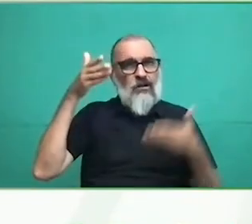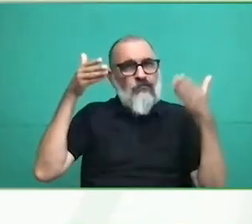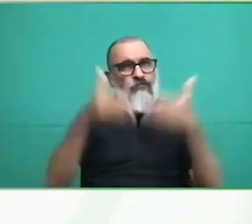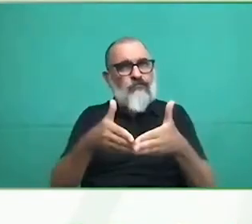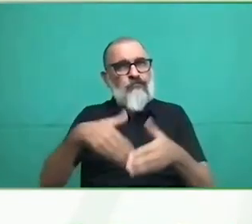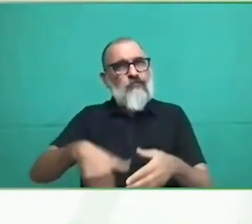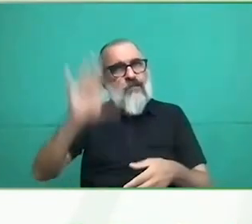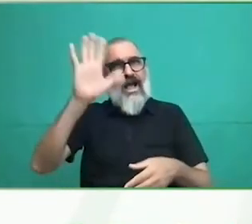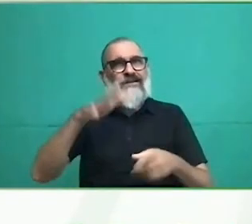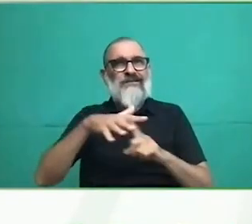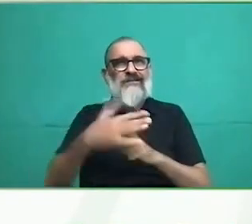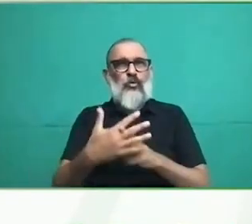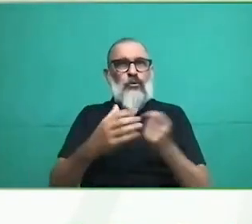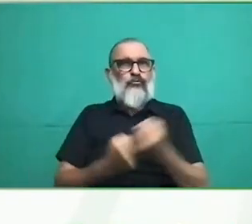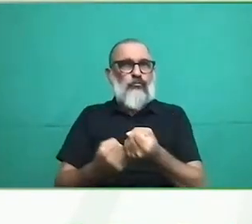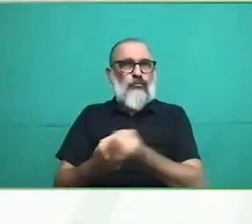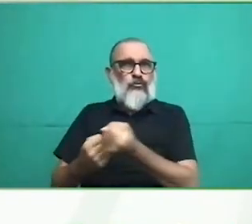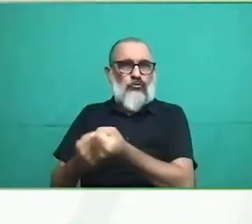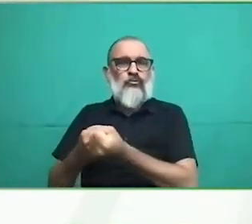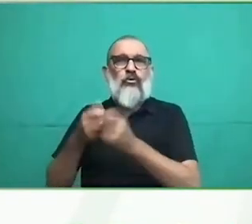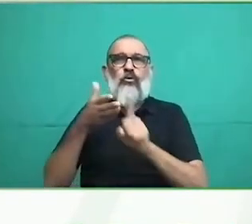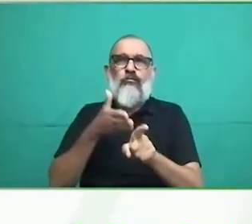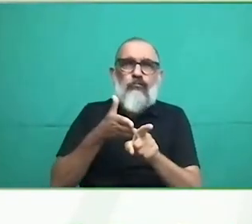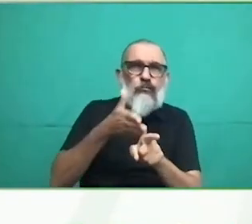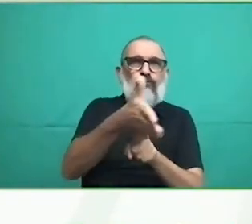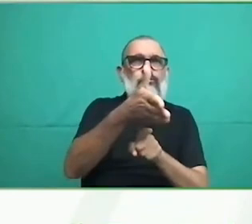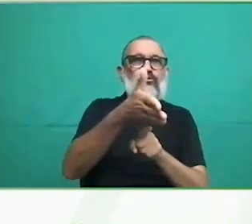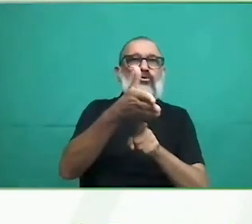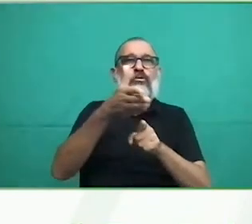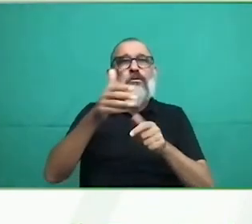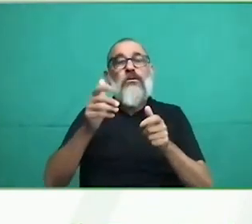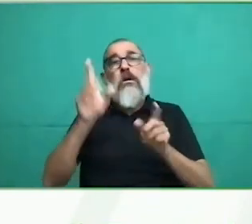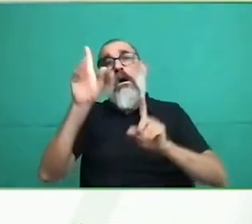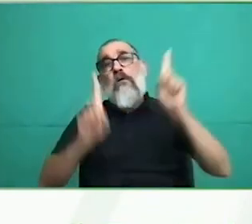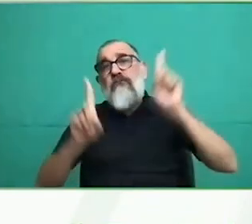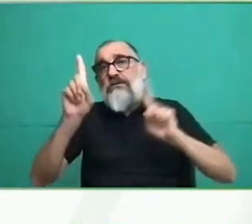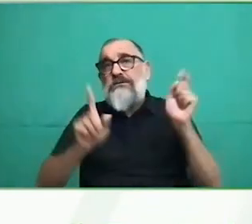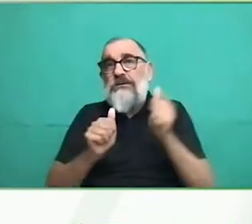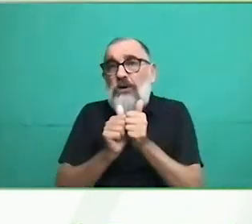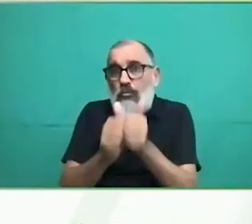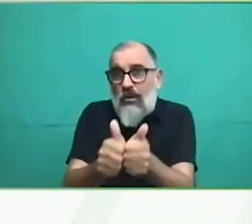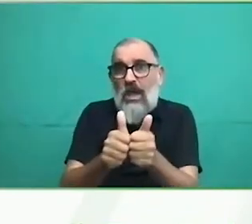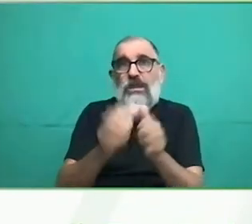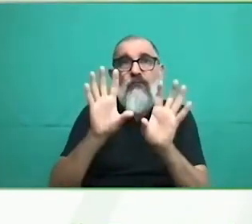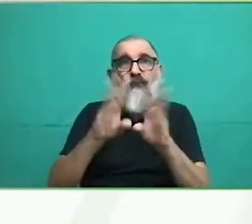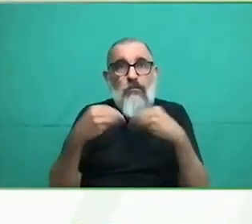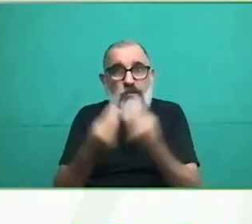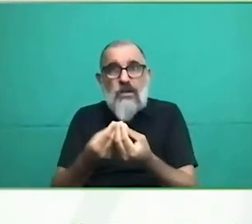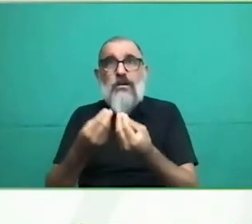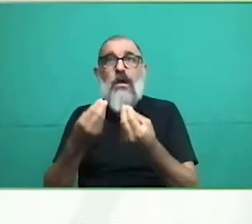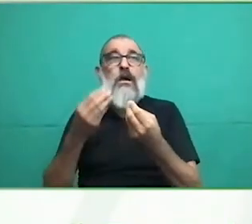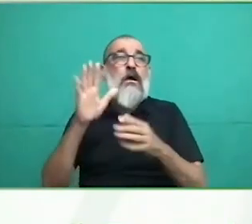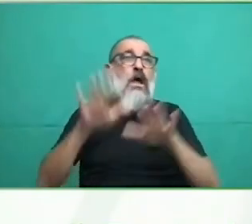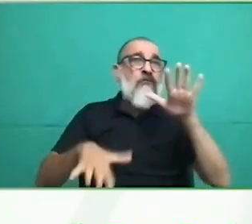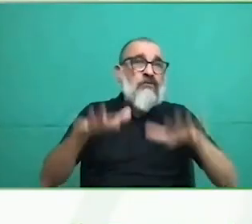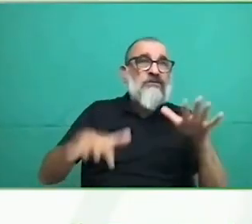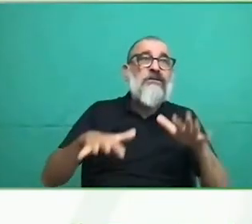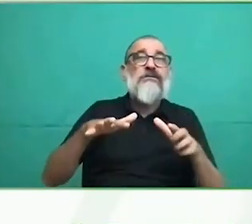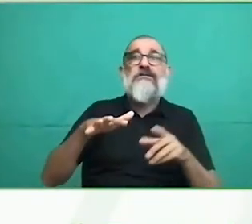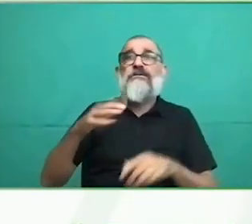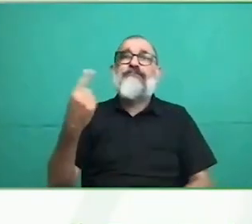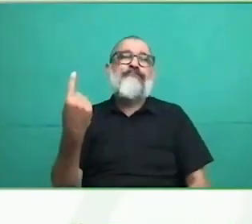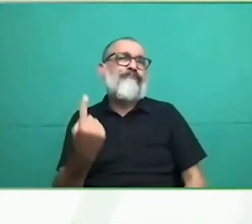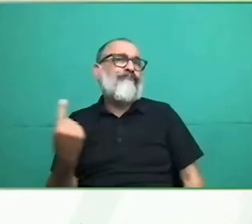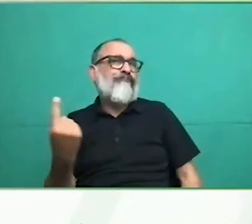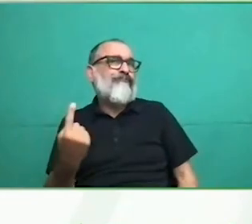la vivienda ordinaria. No nos gusta trabajar en el ámbito de las instituciones residenciales de ningún tipo, ni pequeñas ni grandes. De